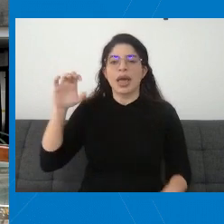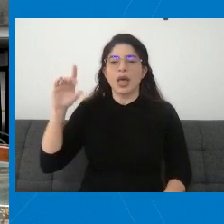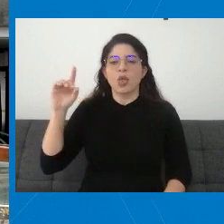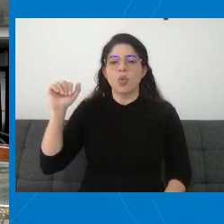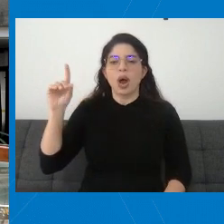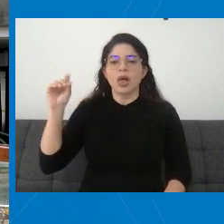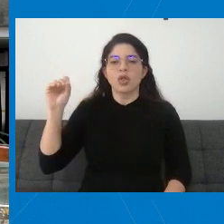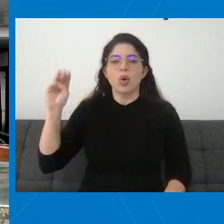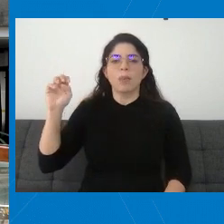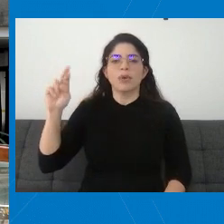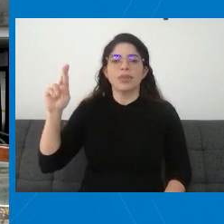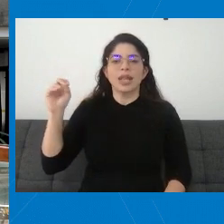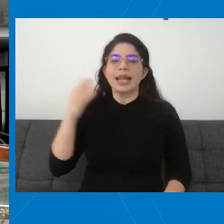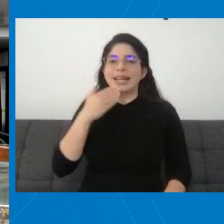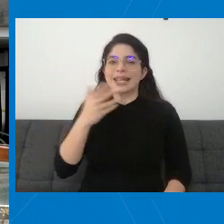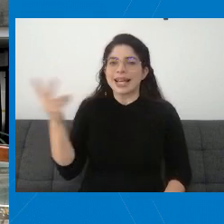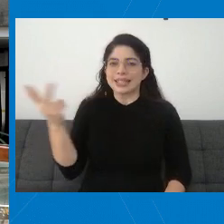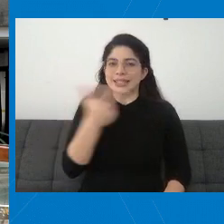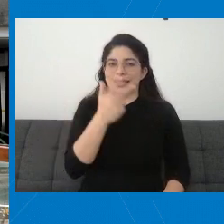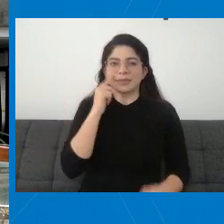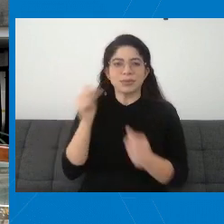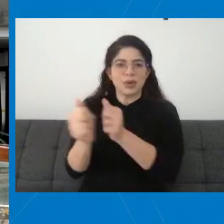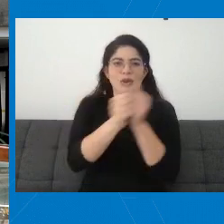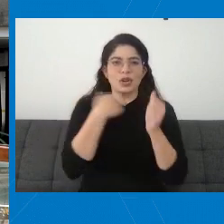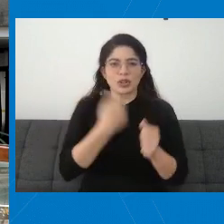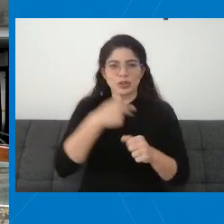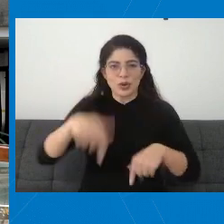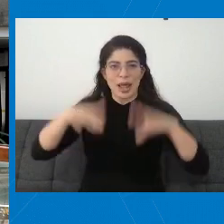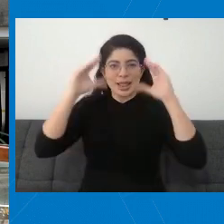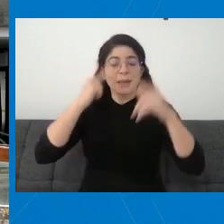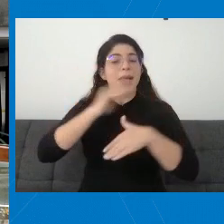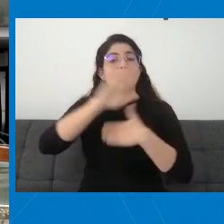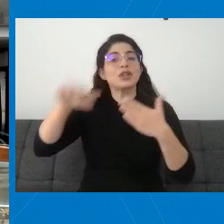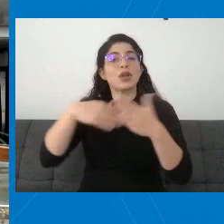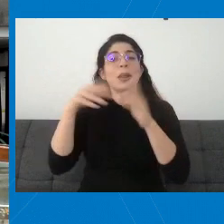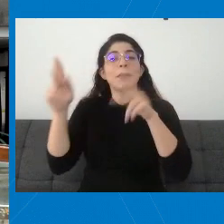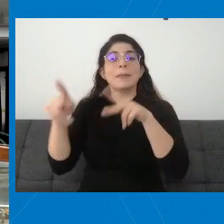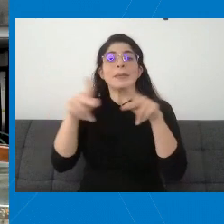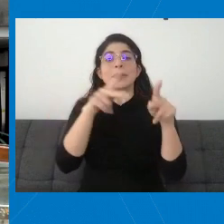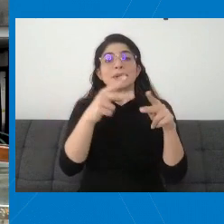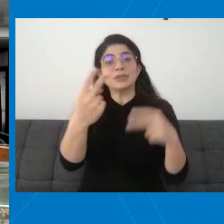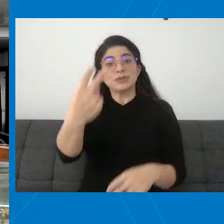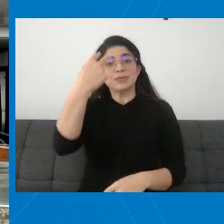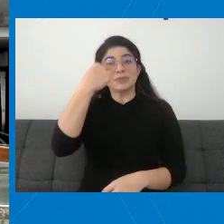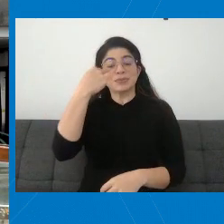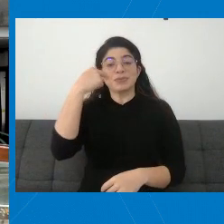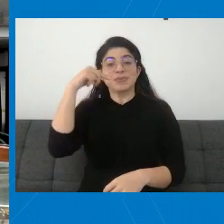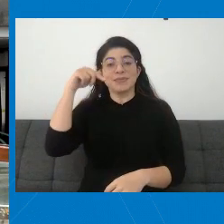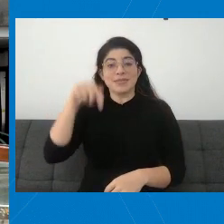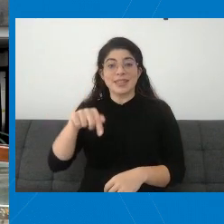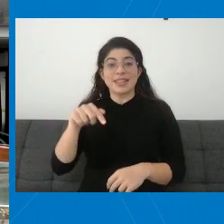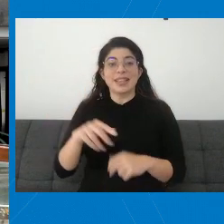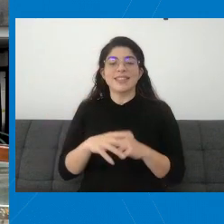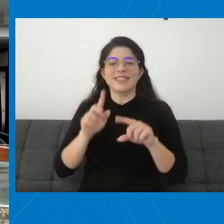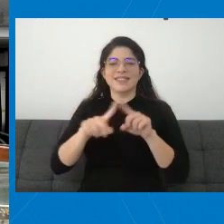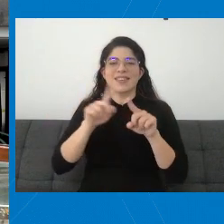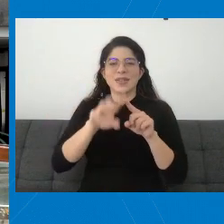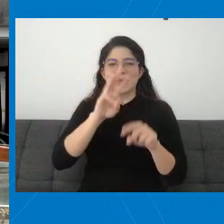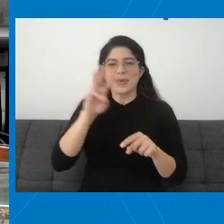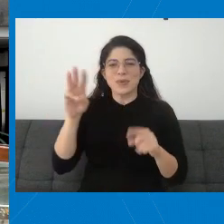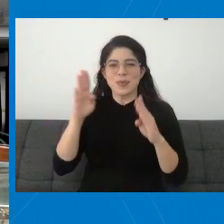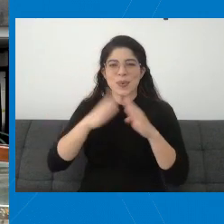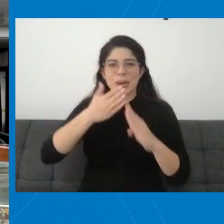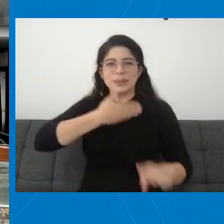Montero, por habernos acompañado esta tarde. A todas las personas que se conectaron a través de las plataformas de Casa